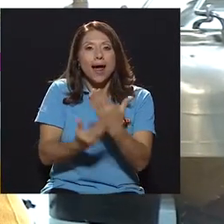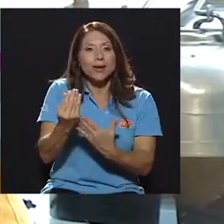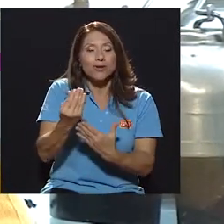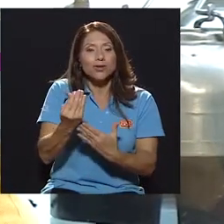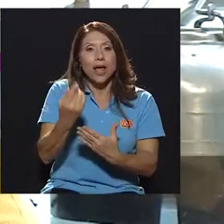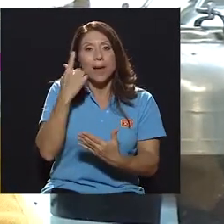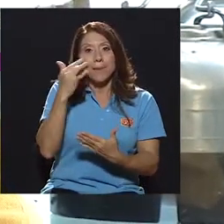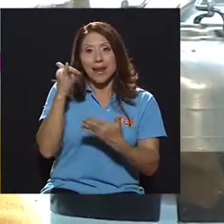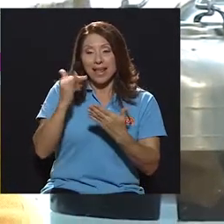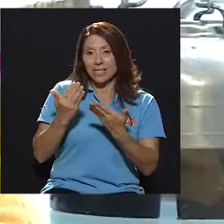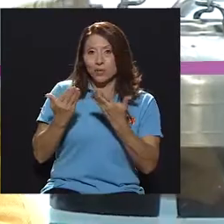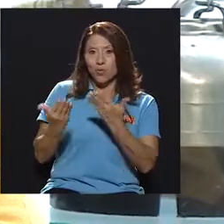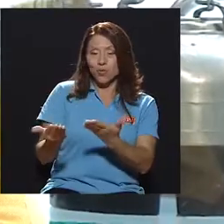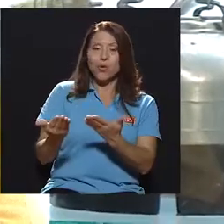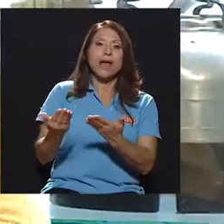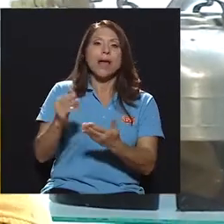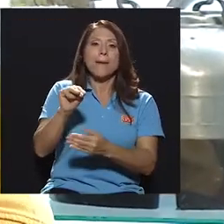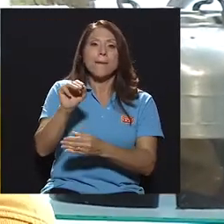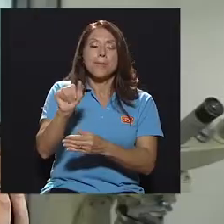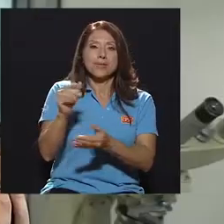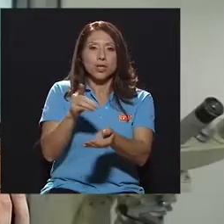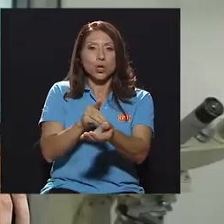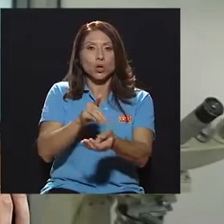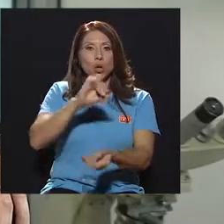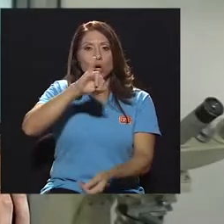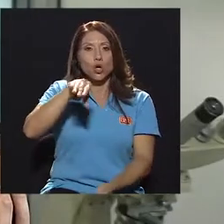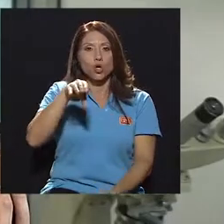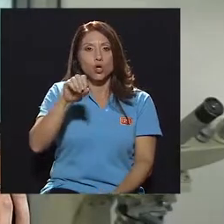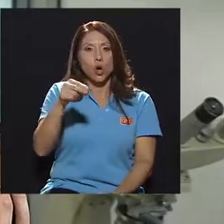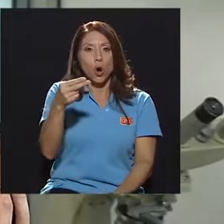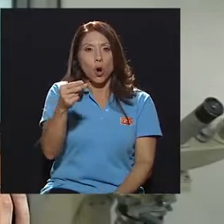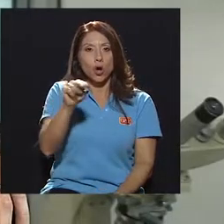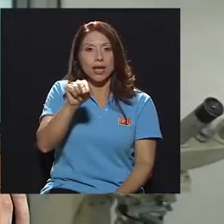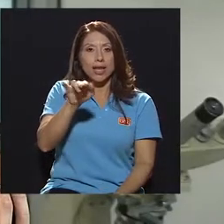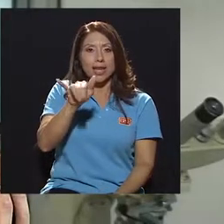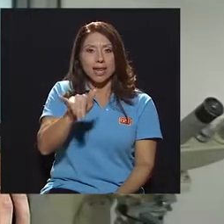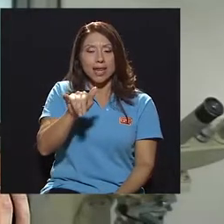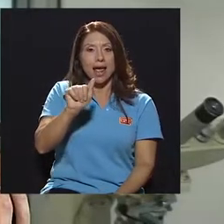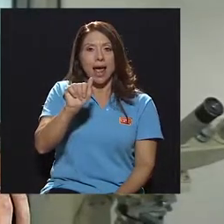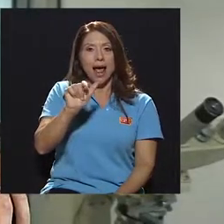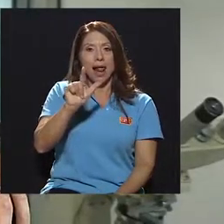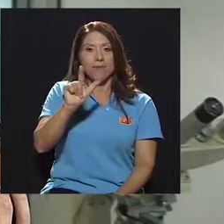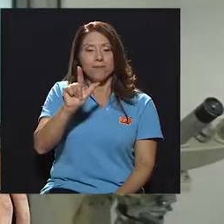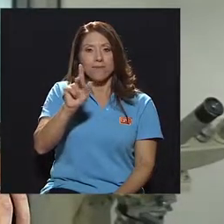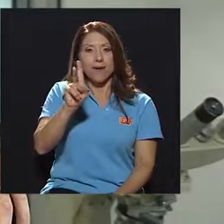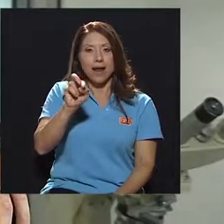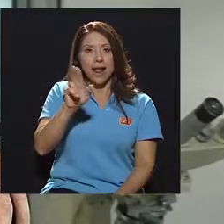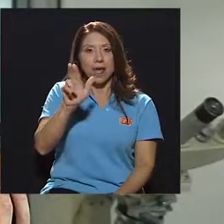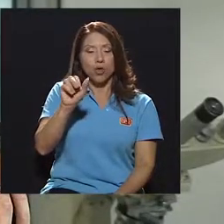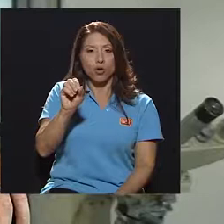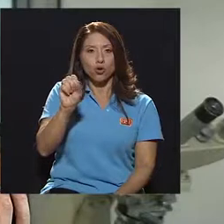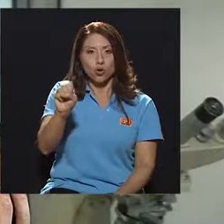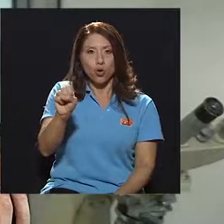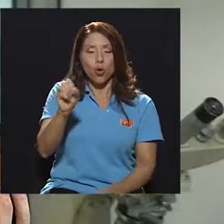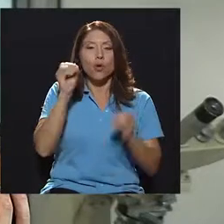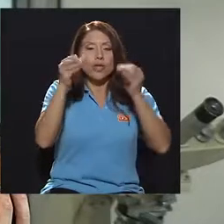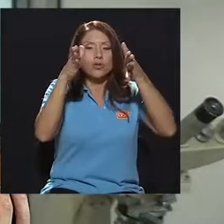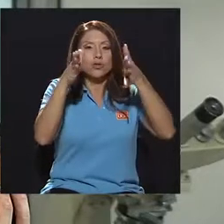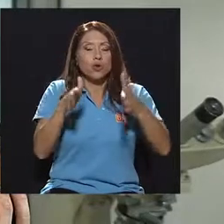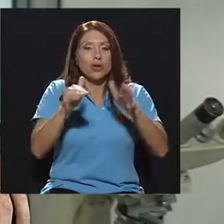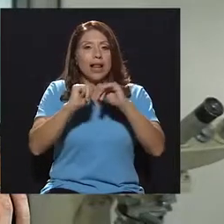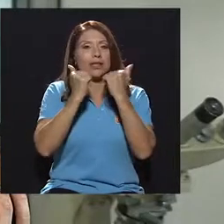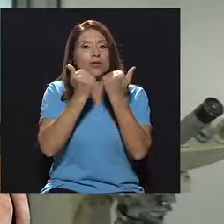Humanos, para lo cual contamos con la compañía del doctor John Alvarado Soho, quien es instructor de la Asociación